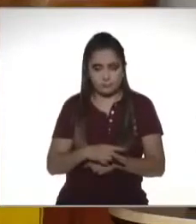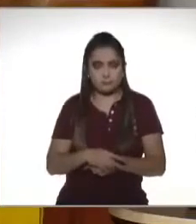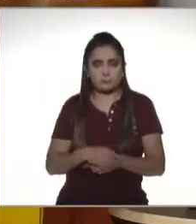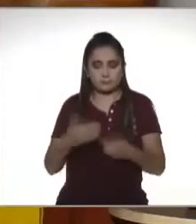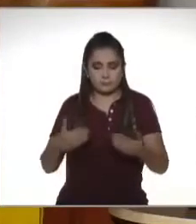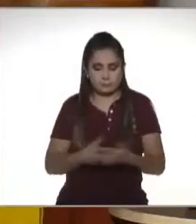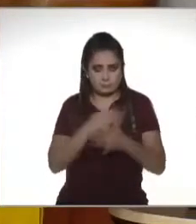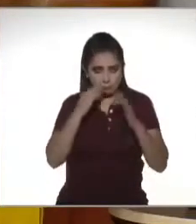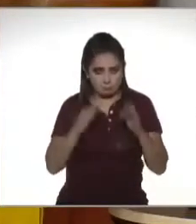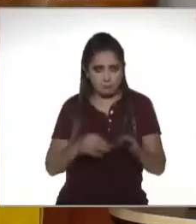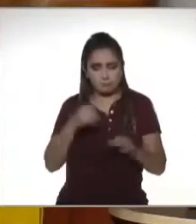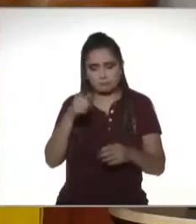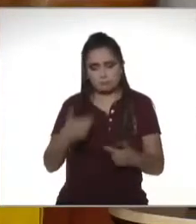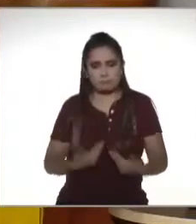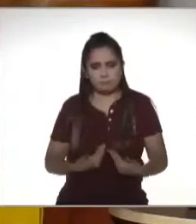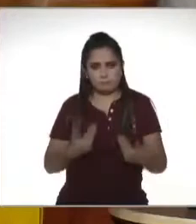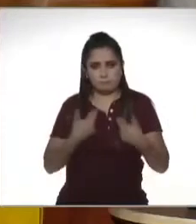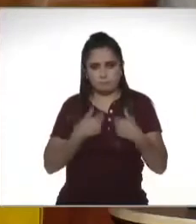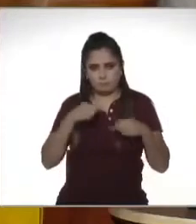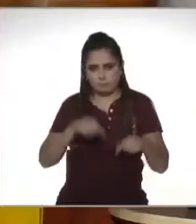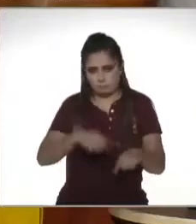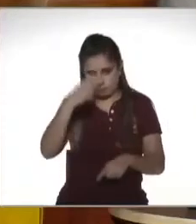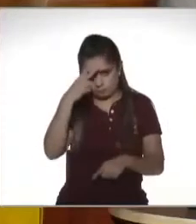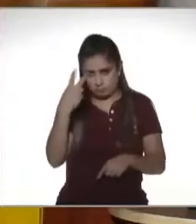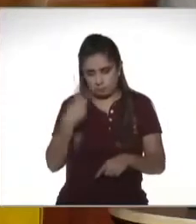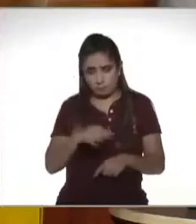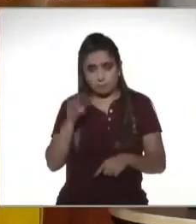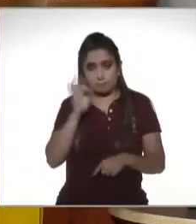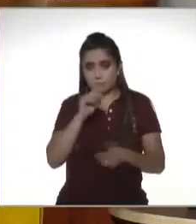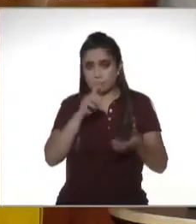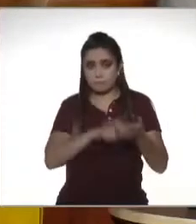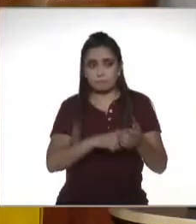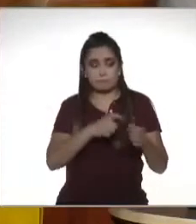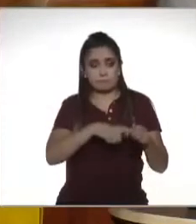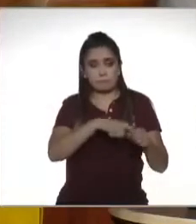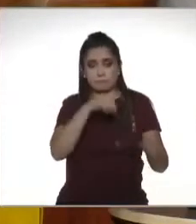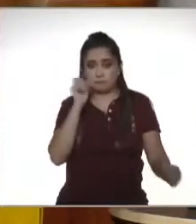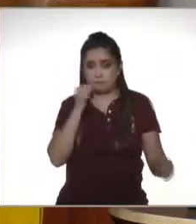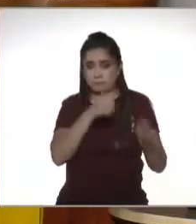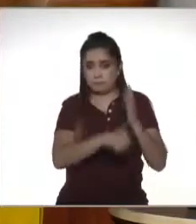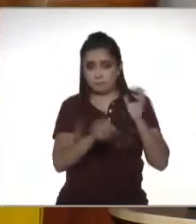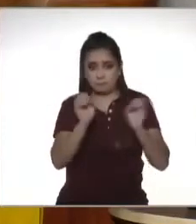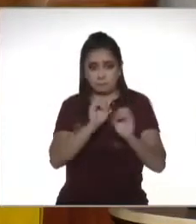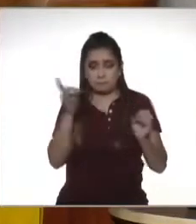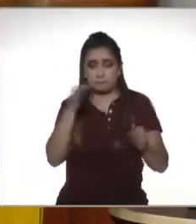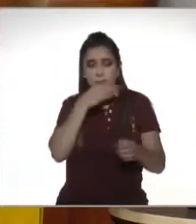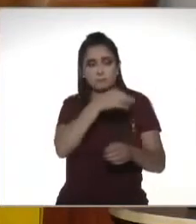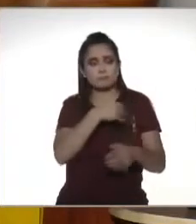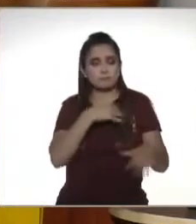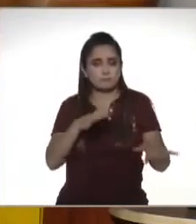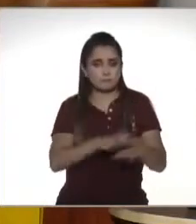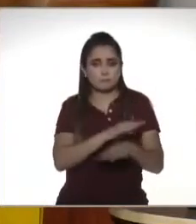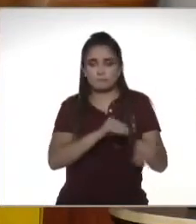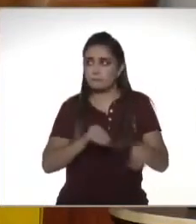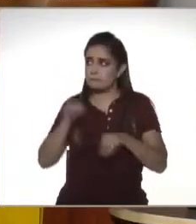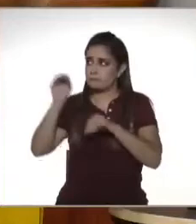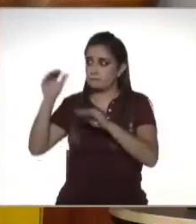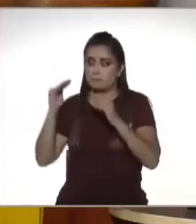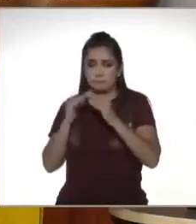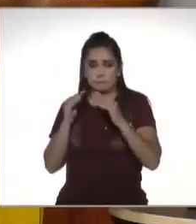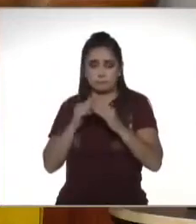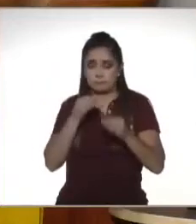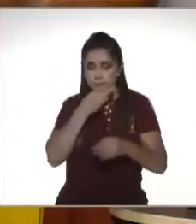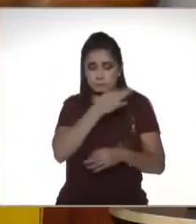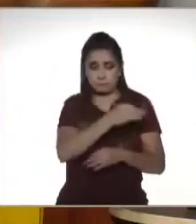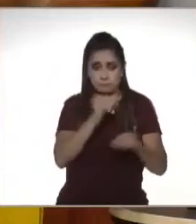mexicano se considera que es residente en México y entonces si no se dio de baja si no presentó el aviso de cambio de residencia fiscal tendrá